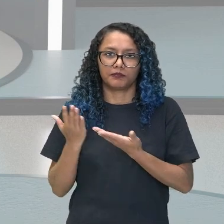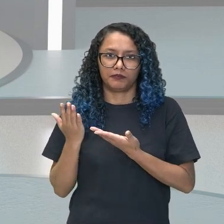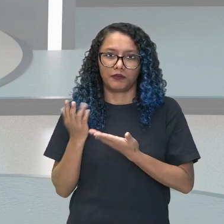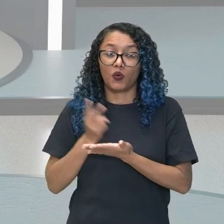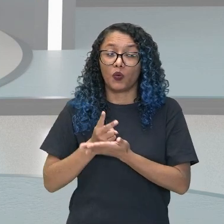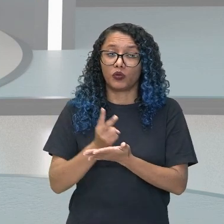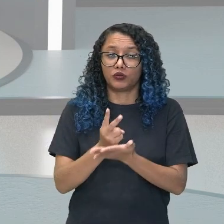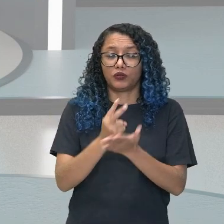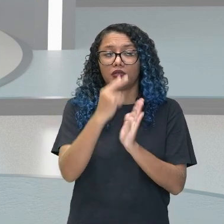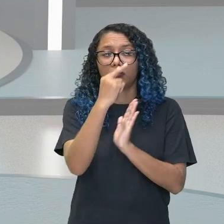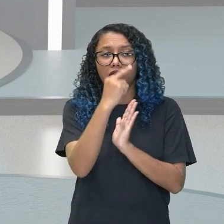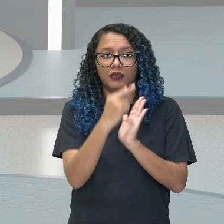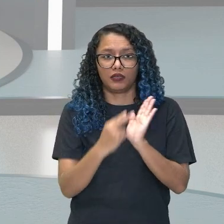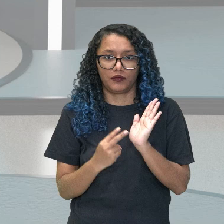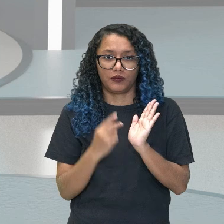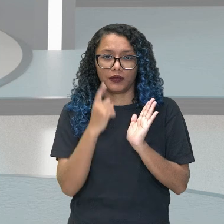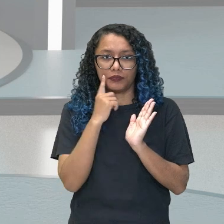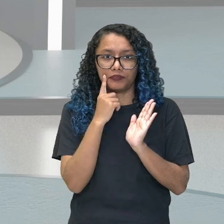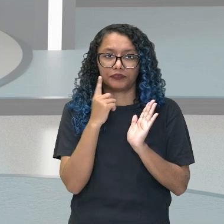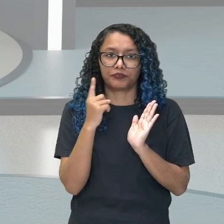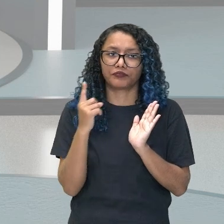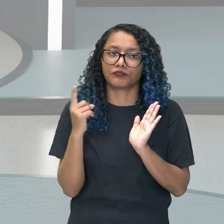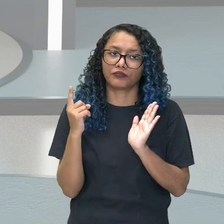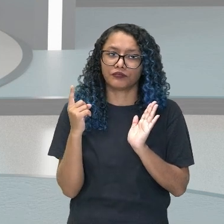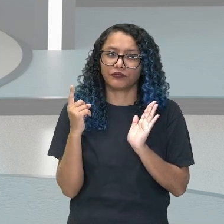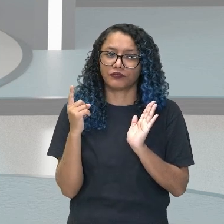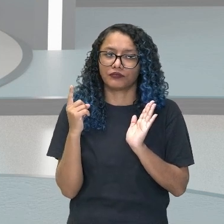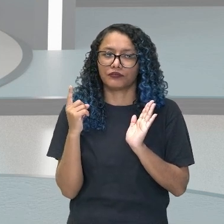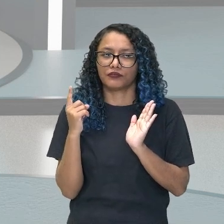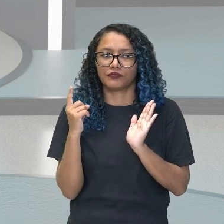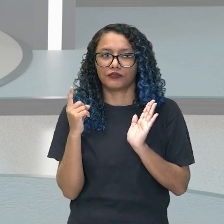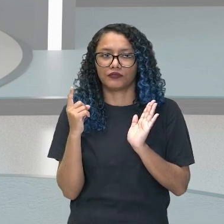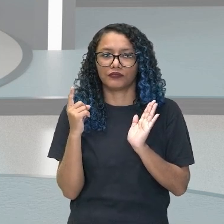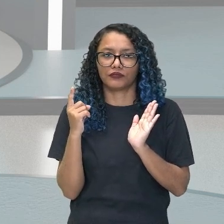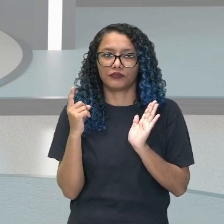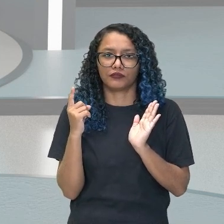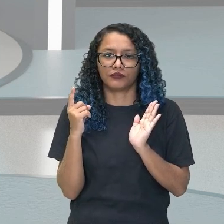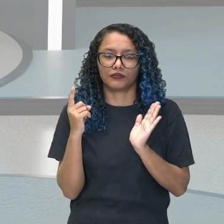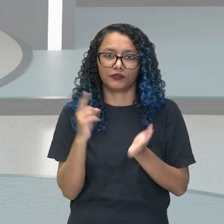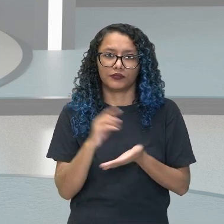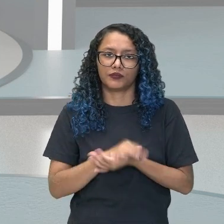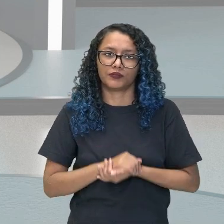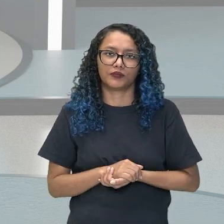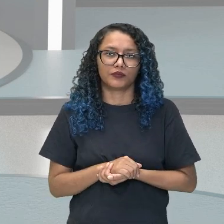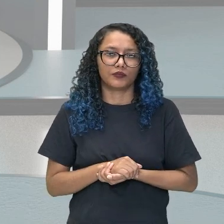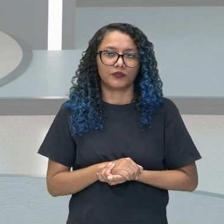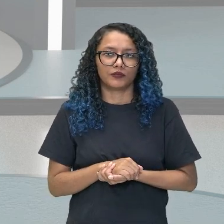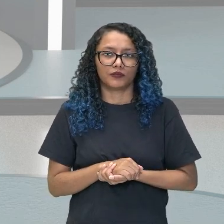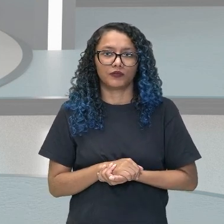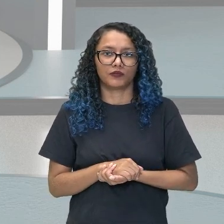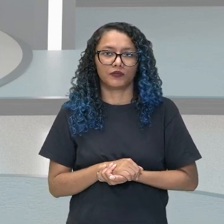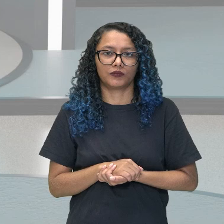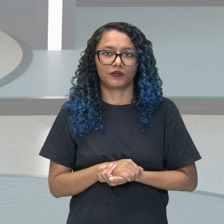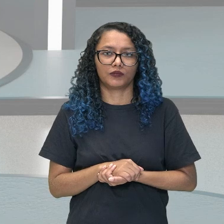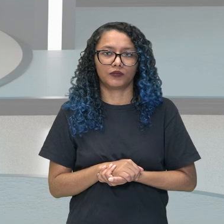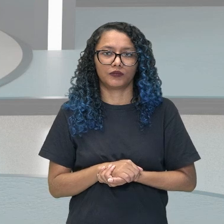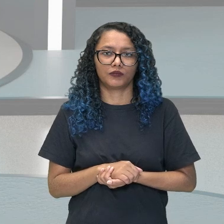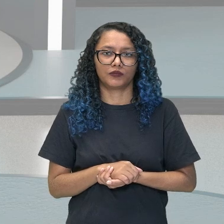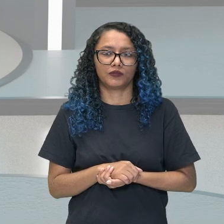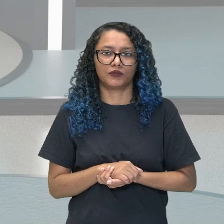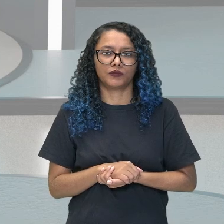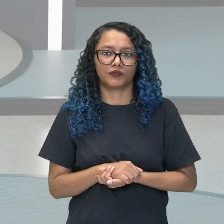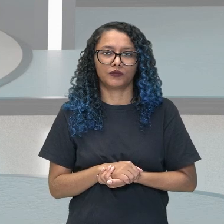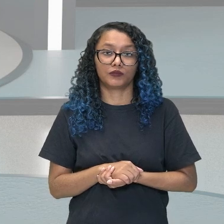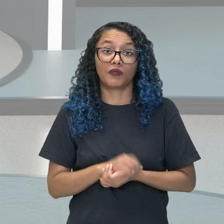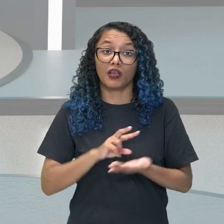sentir emociones particulares a través de la descripción que detalle el autor.